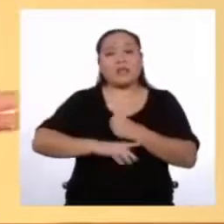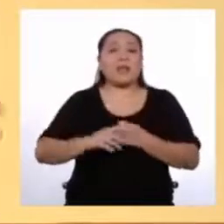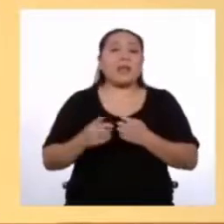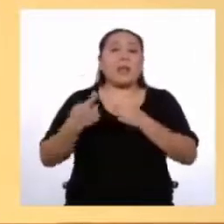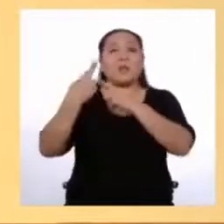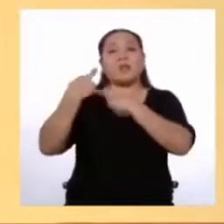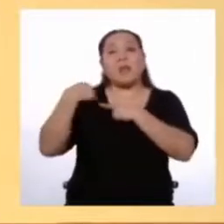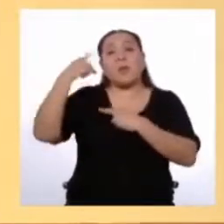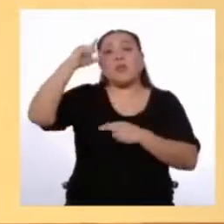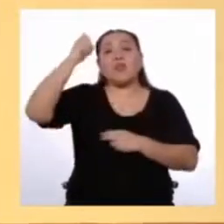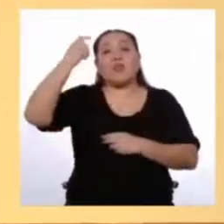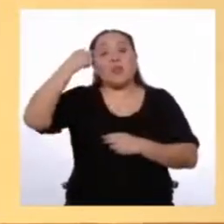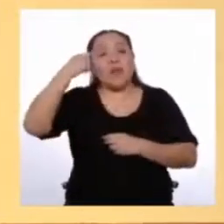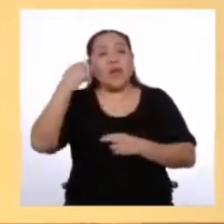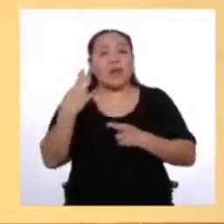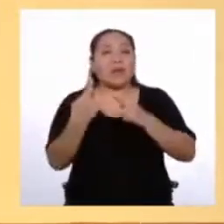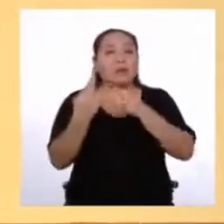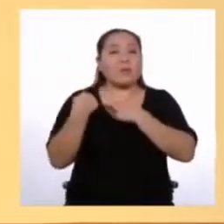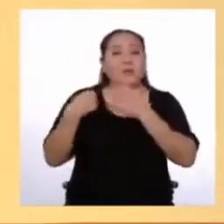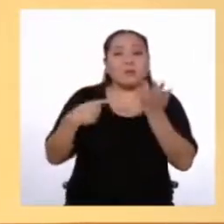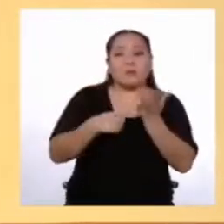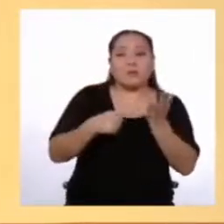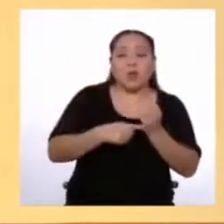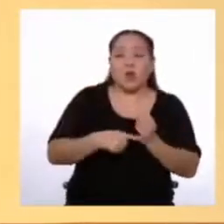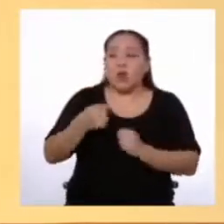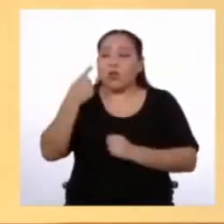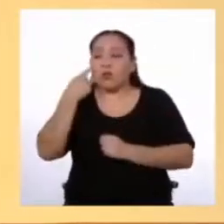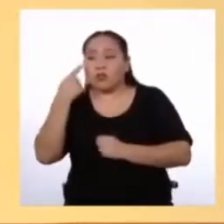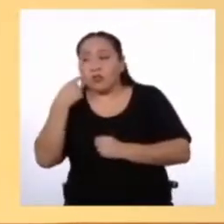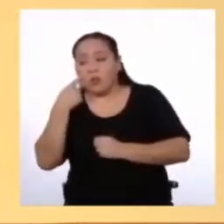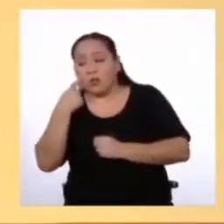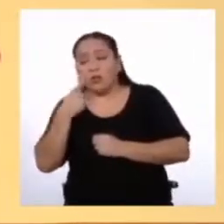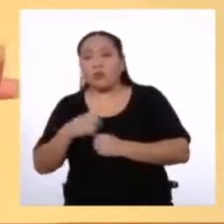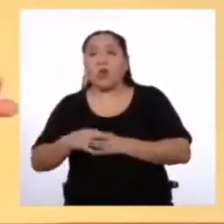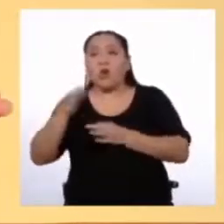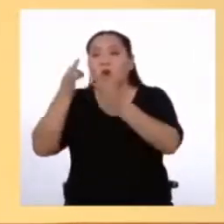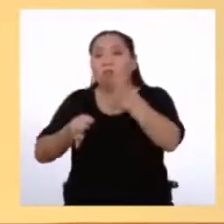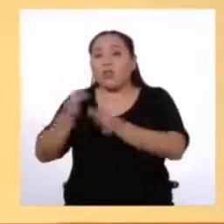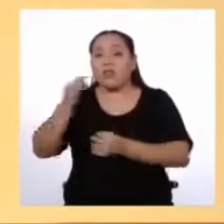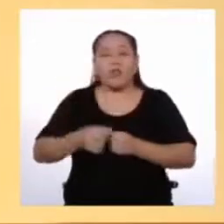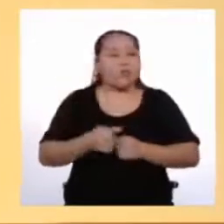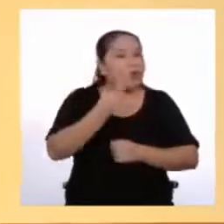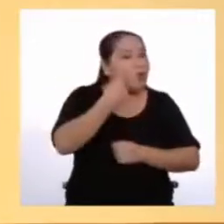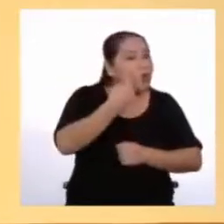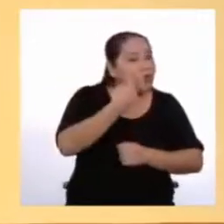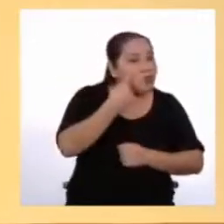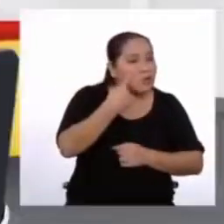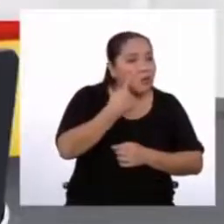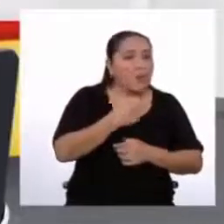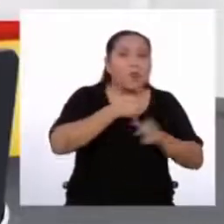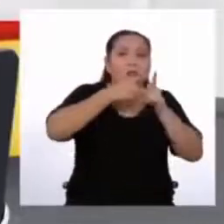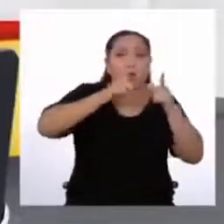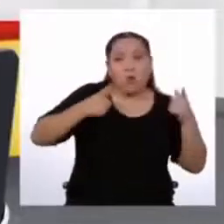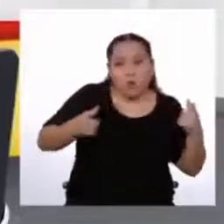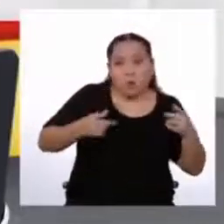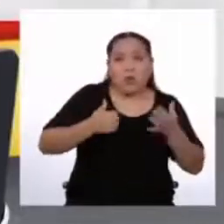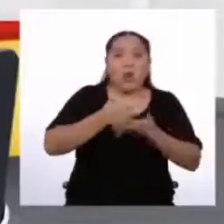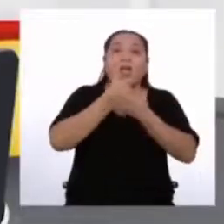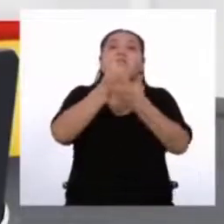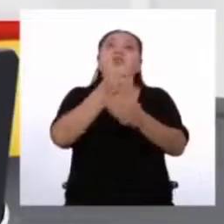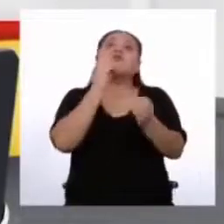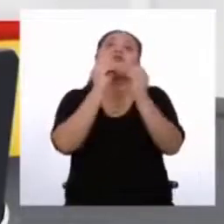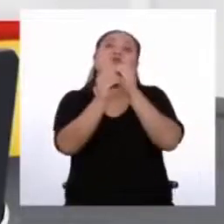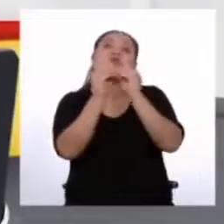Es decir, los conocimientos jurídicos y los conocimientos lingüísticos Que ayudan a resolver problemas Entonces,